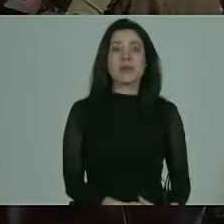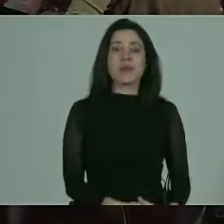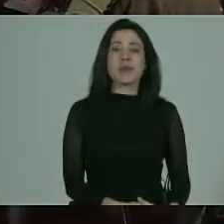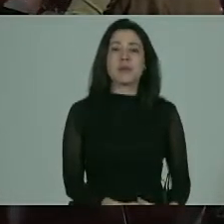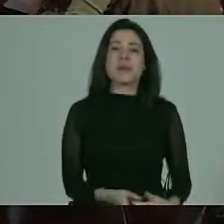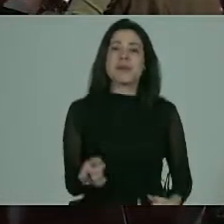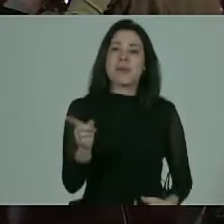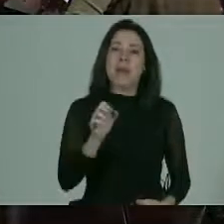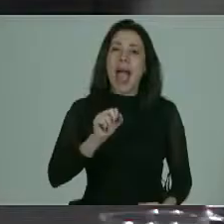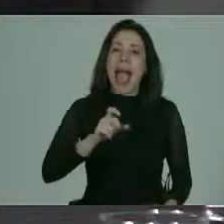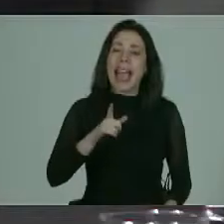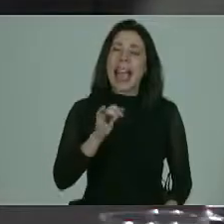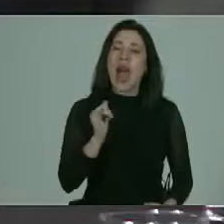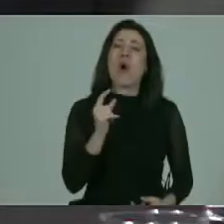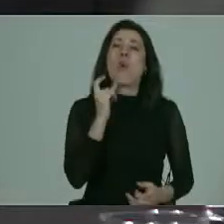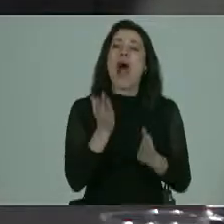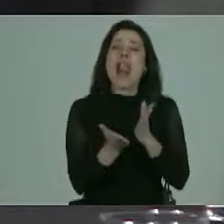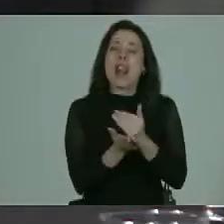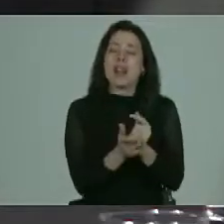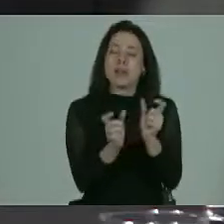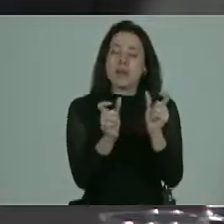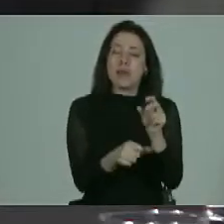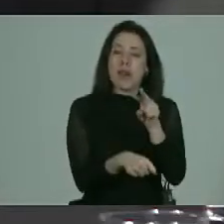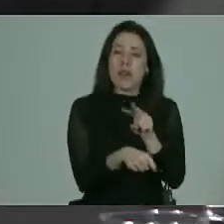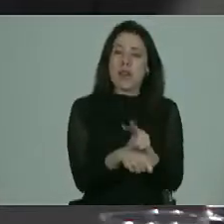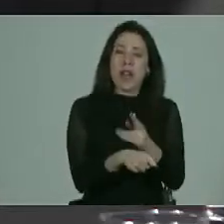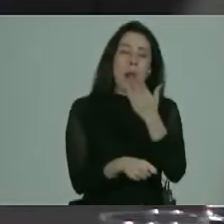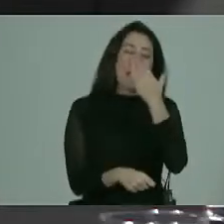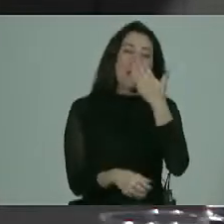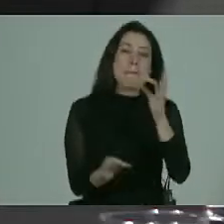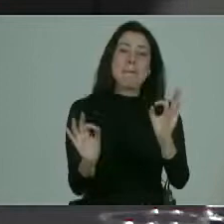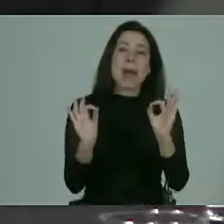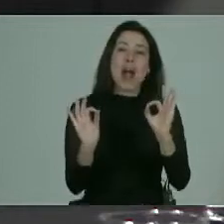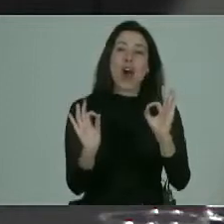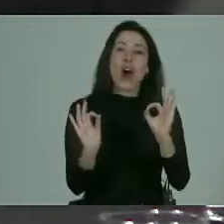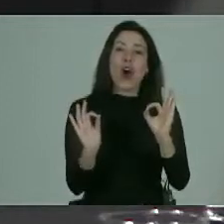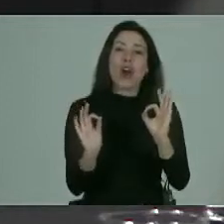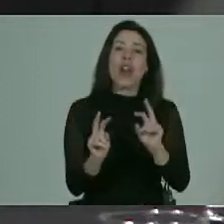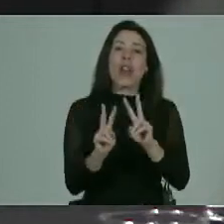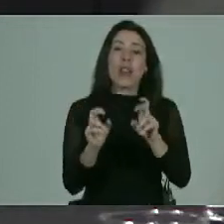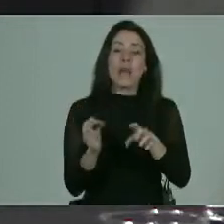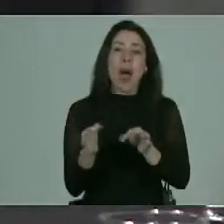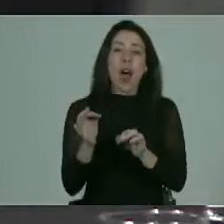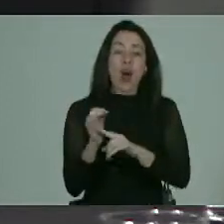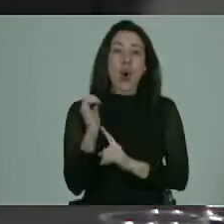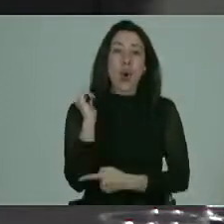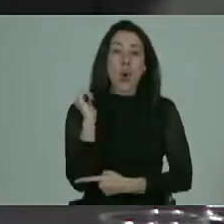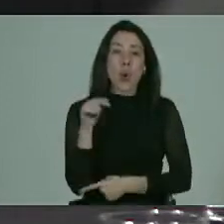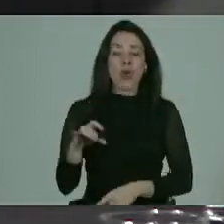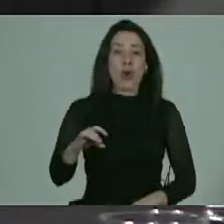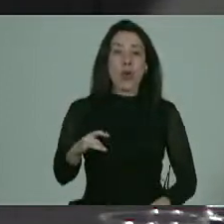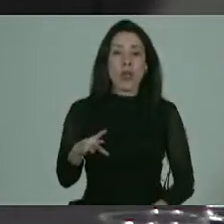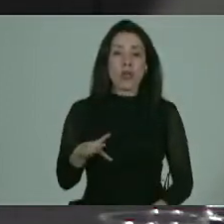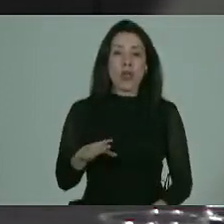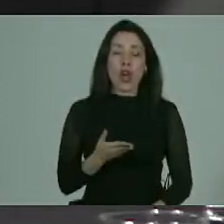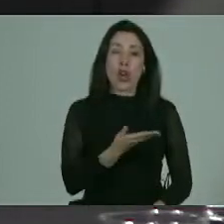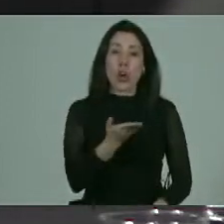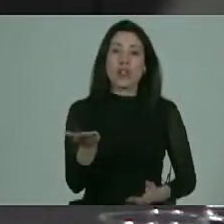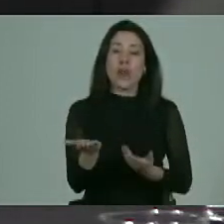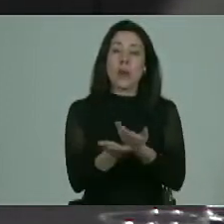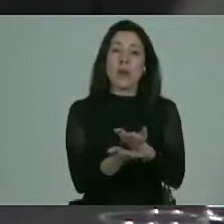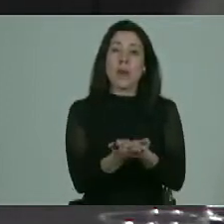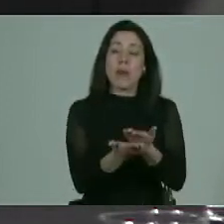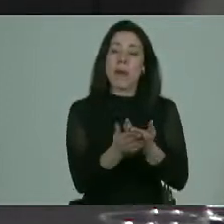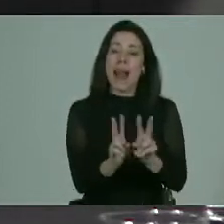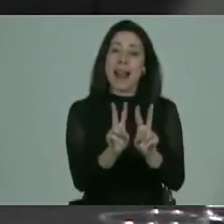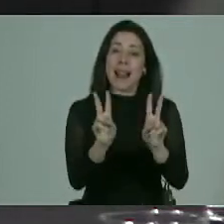Ángela ¿cuáles serían las estrategias de fiscalización óptimas dentro del marco jurídico chileno que ustedes proponen